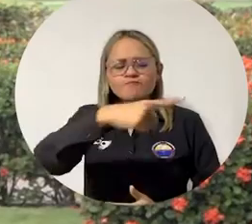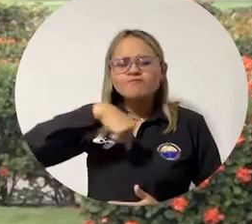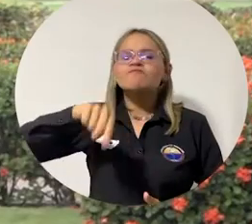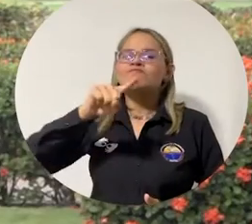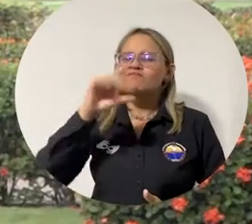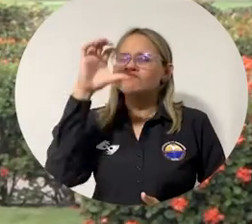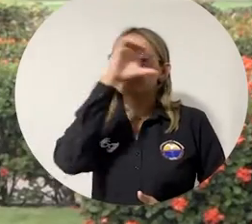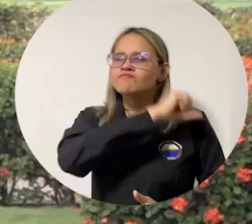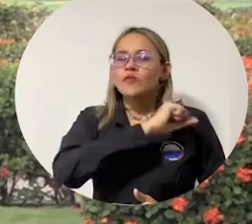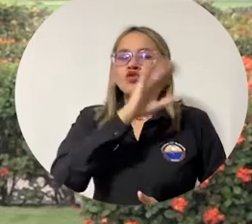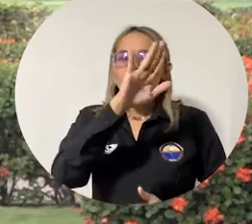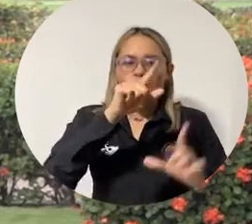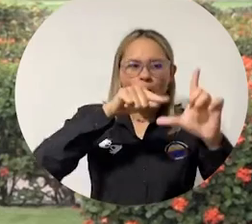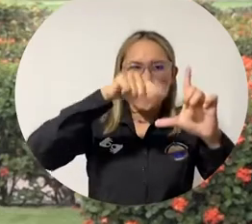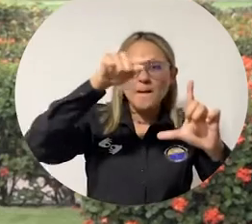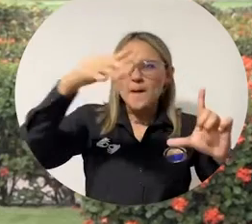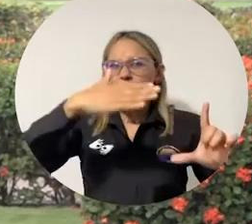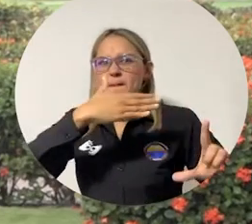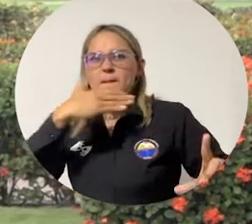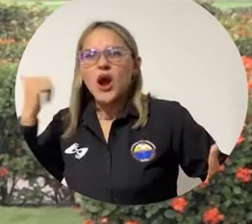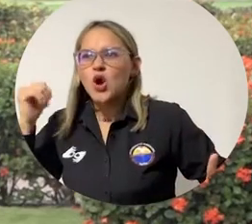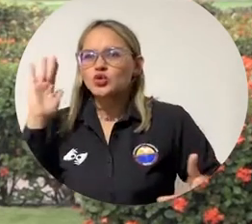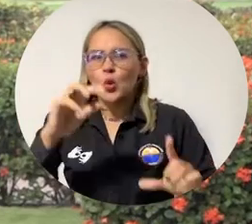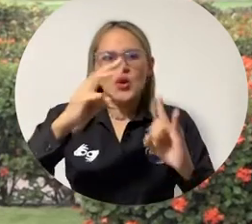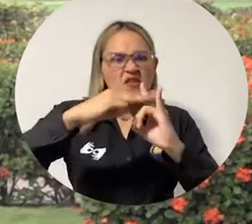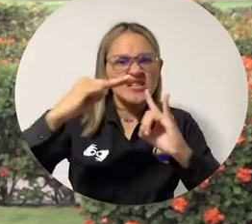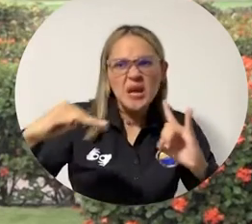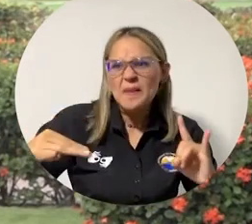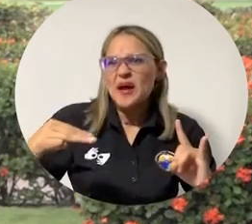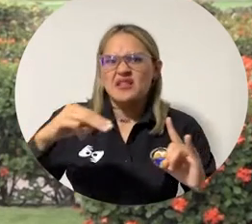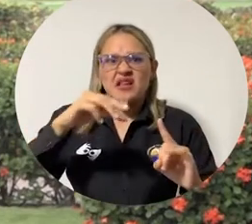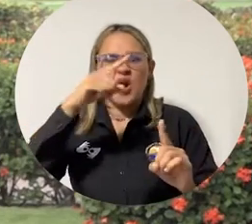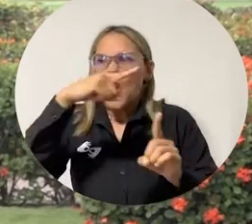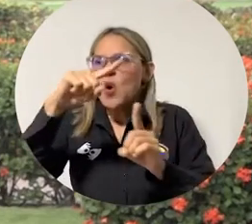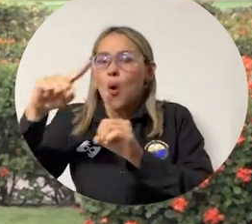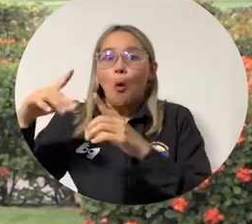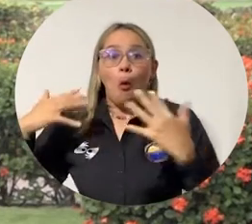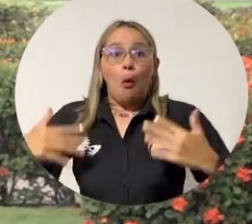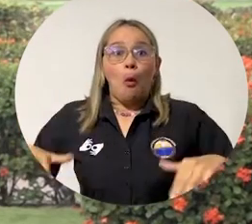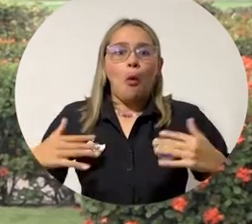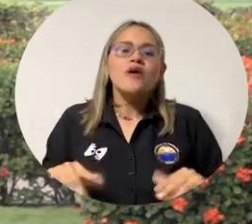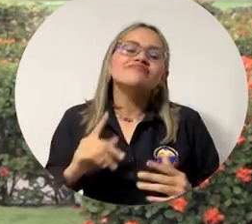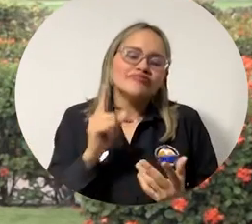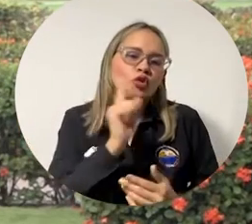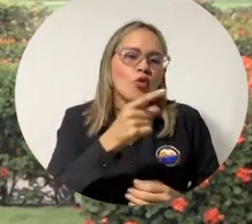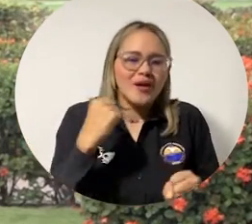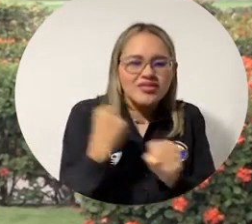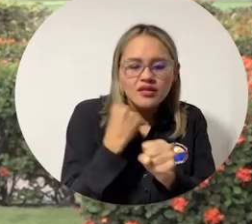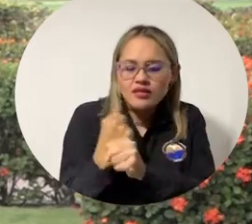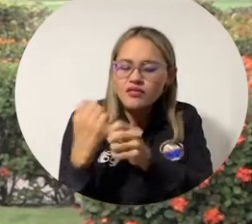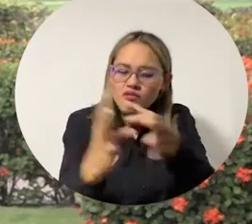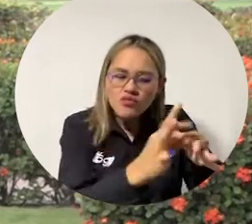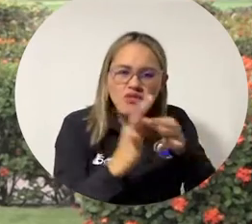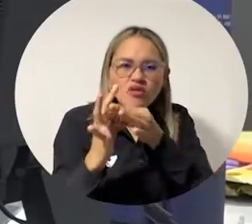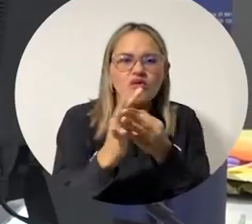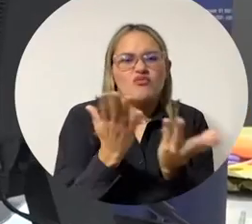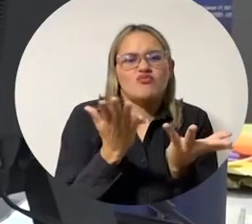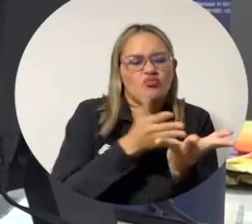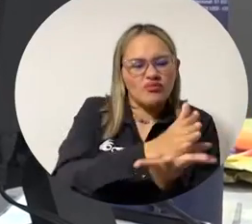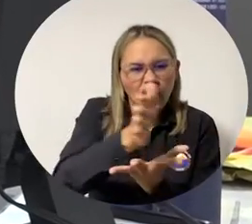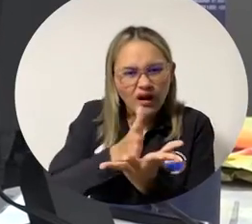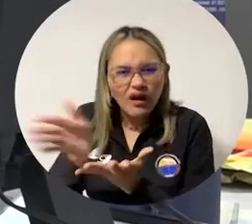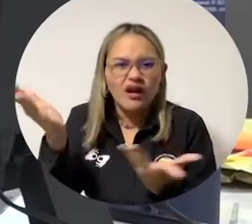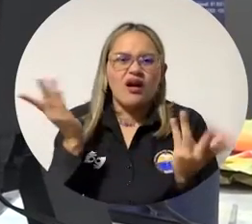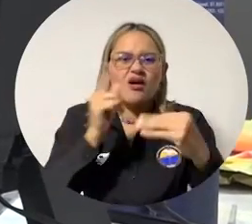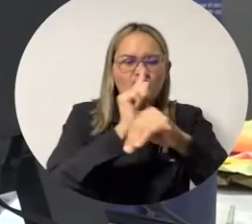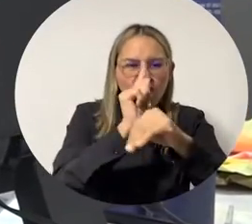Esto es un trabajo articulado desde la rectoría de la universidad, desde la facultad, desde los programas, todo